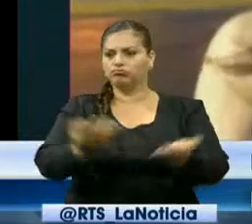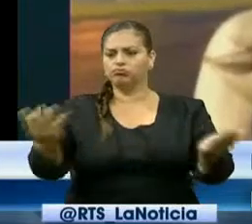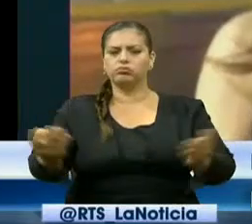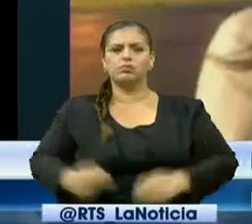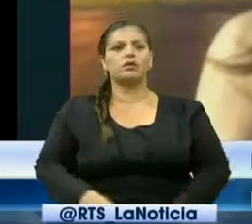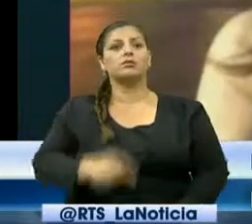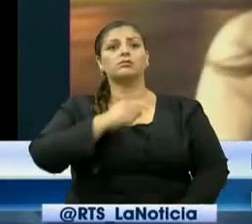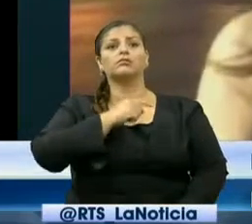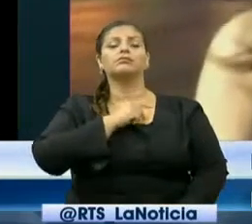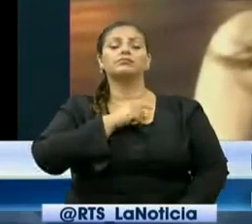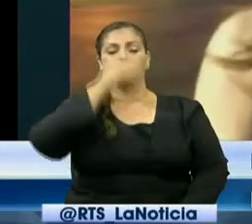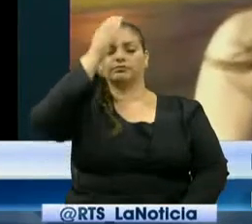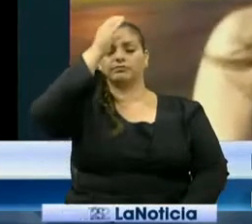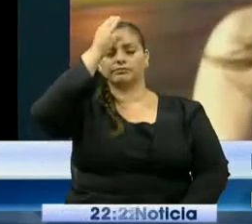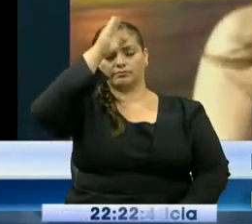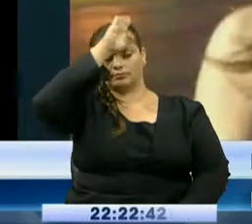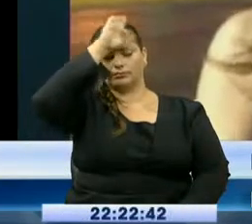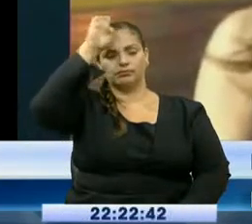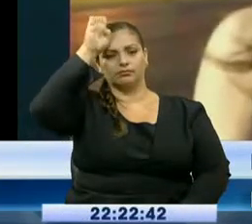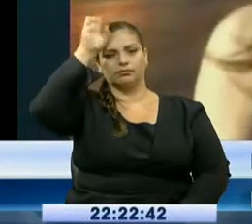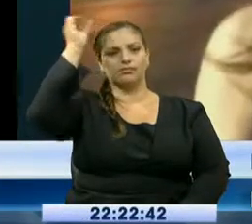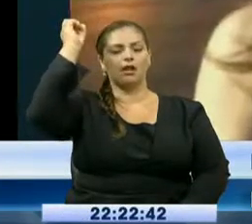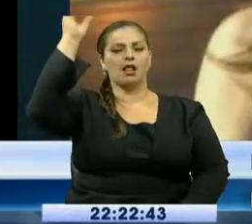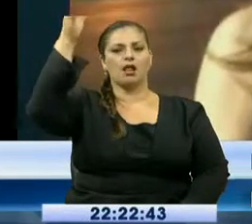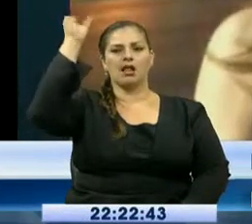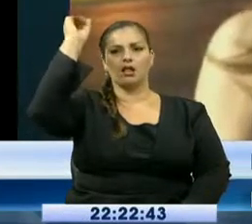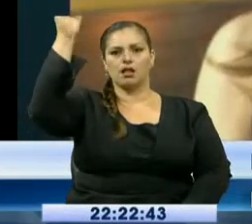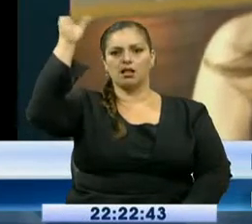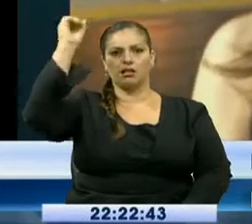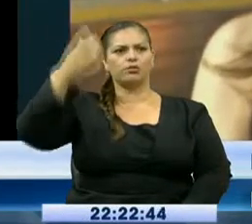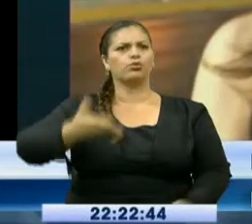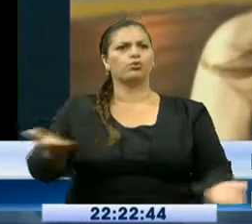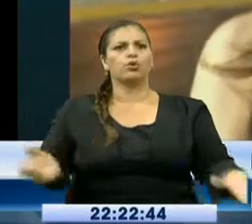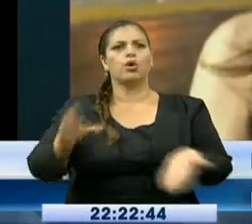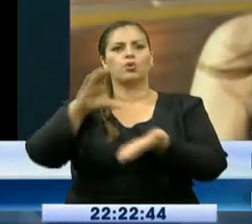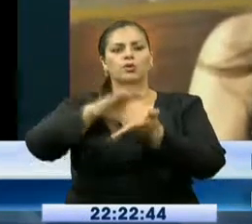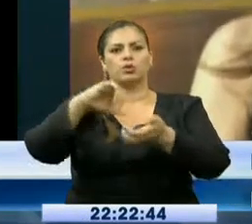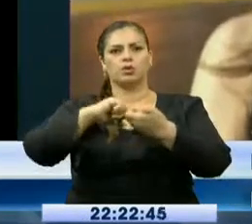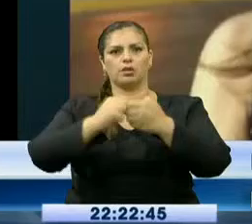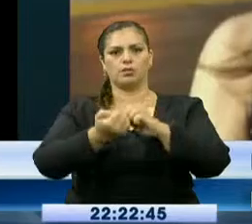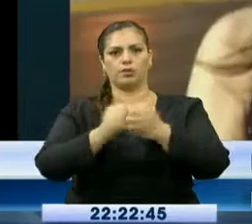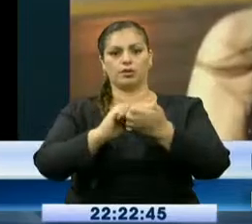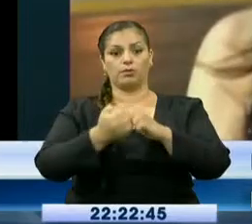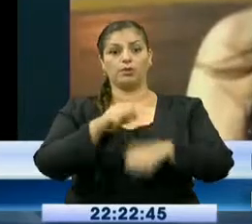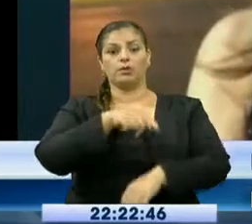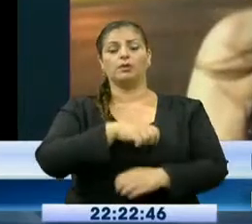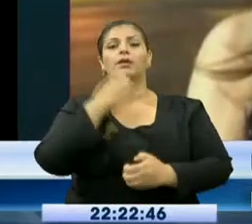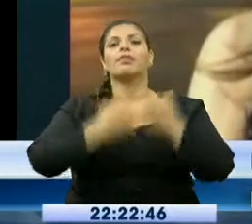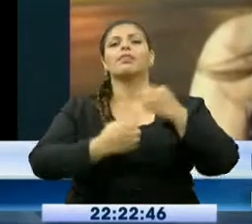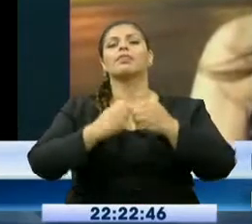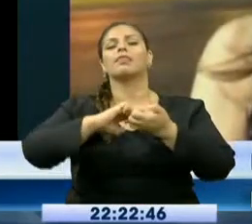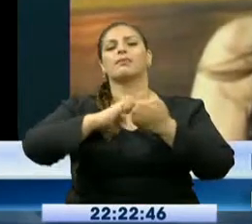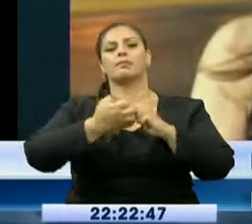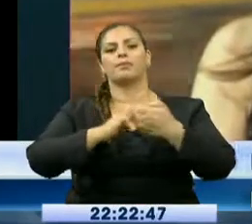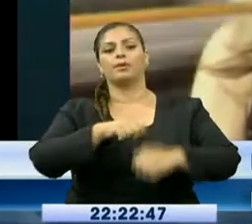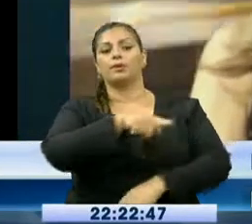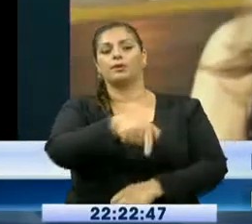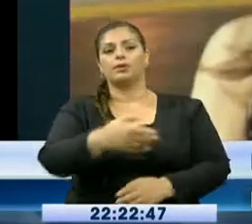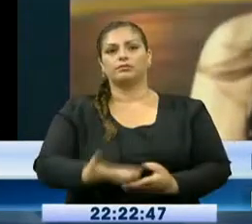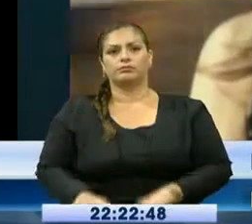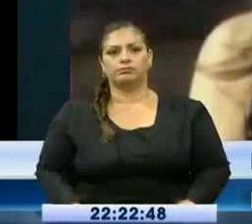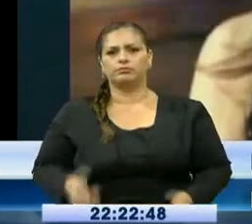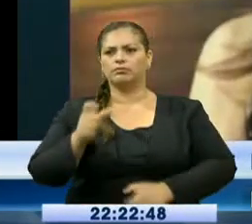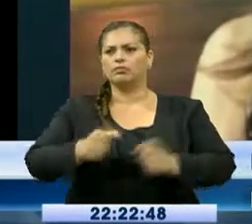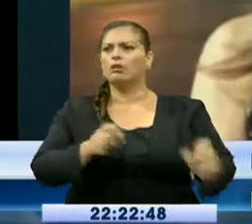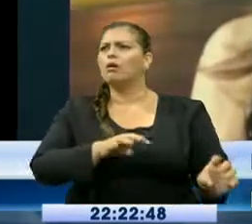en un centro deportivo para indígenas y esto realmente se llevó la atención de los medios de comunicación, pero también de